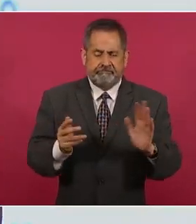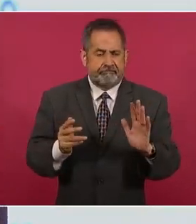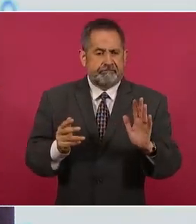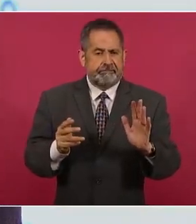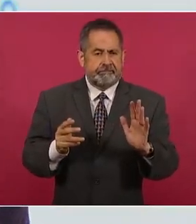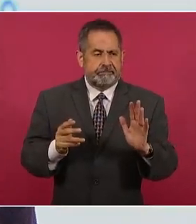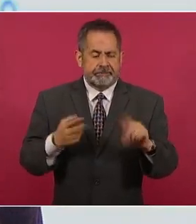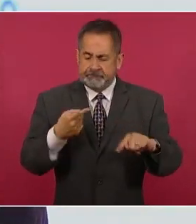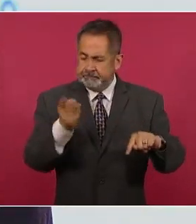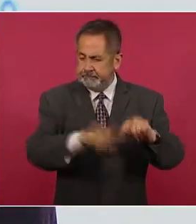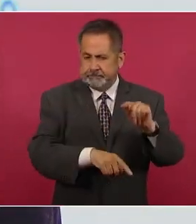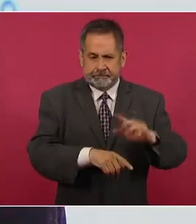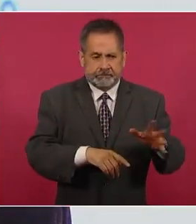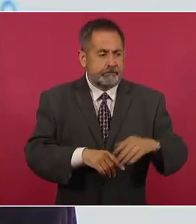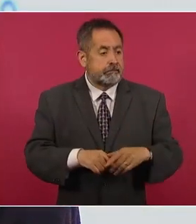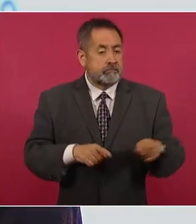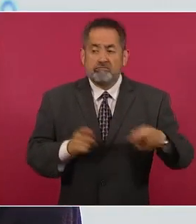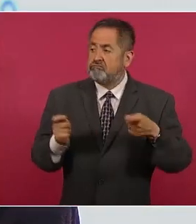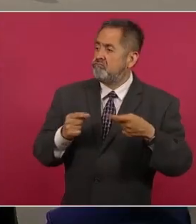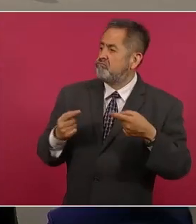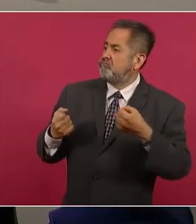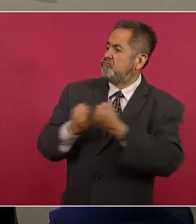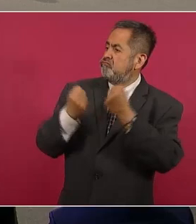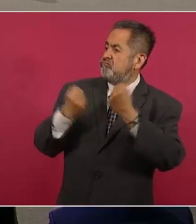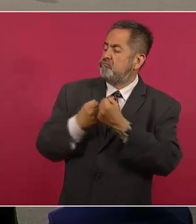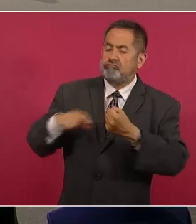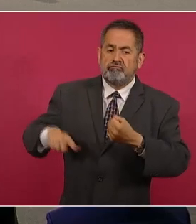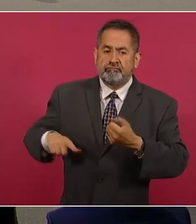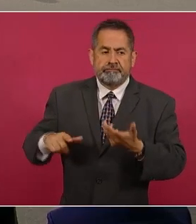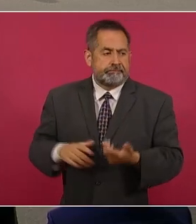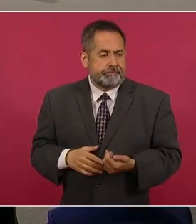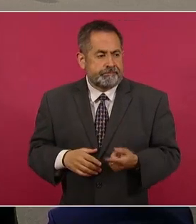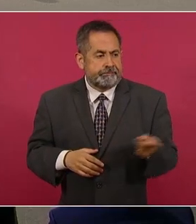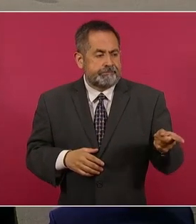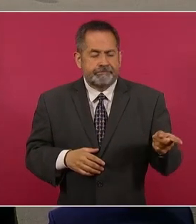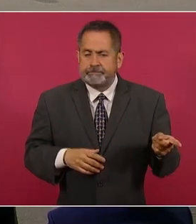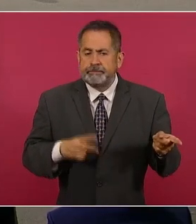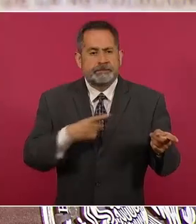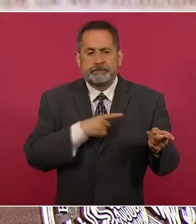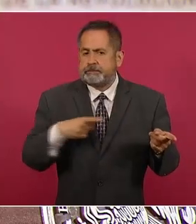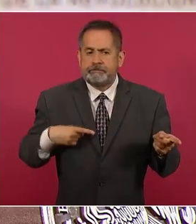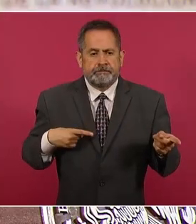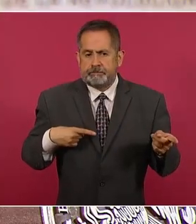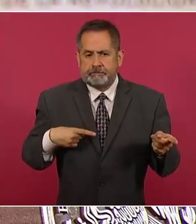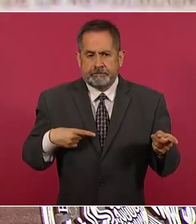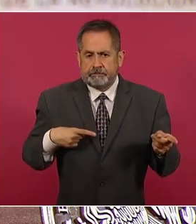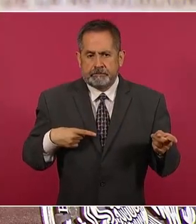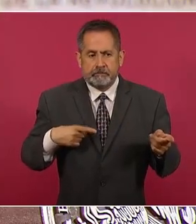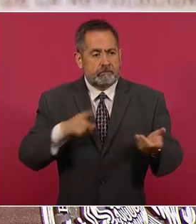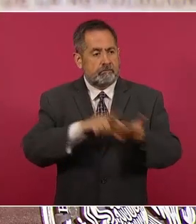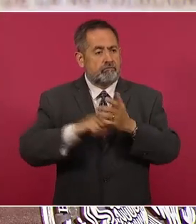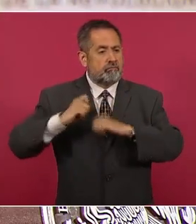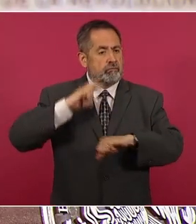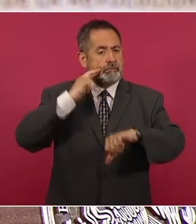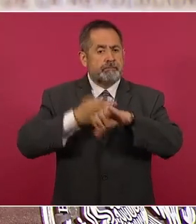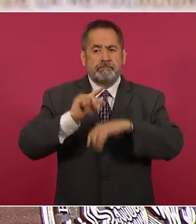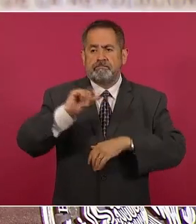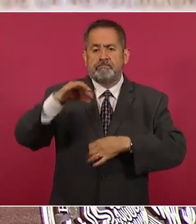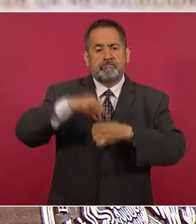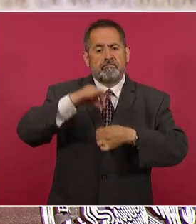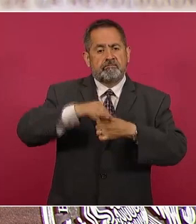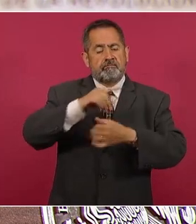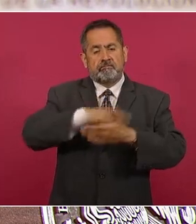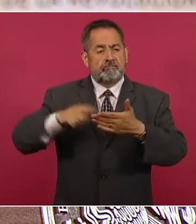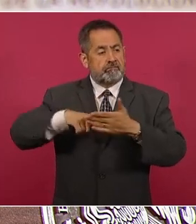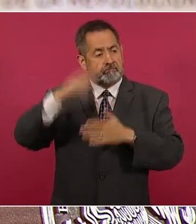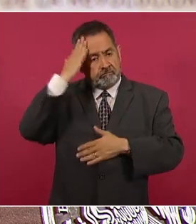combatir al gobierno, son indebidas cuando se trata de las autoridades electorales y son